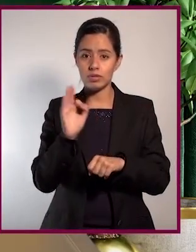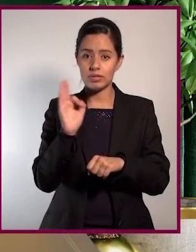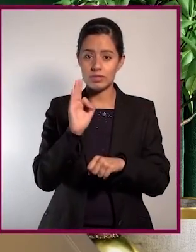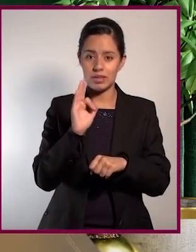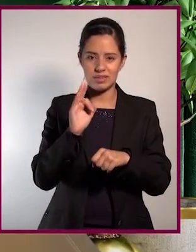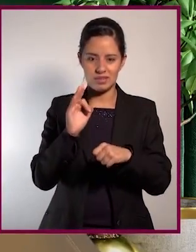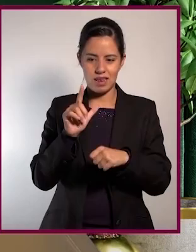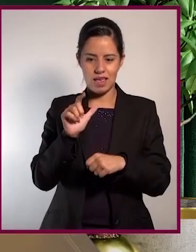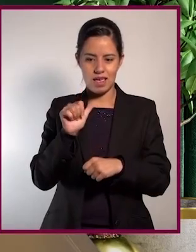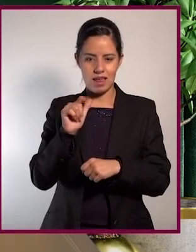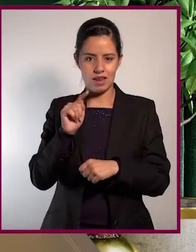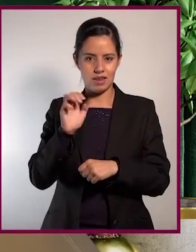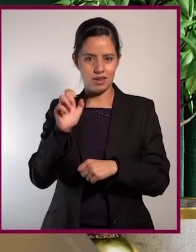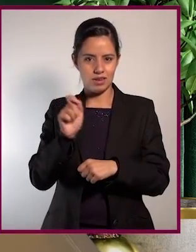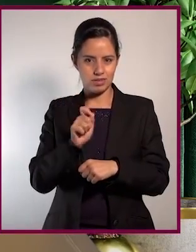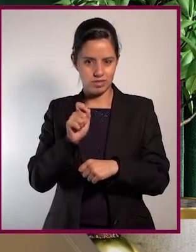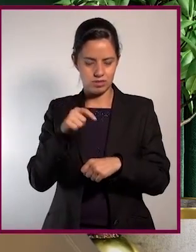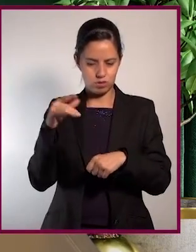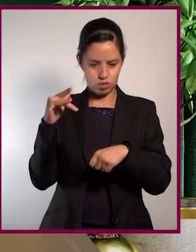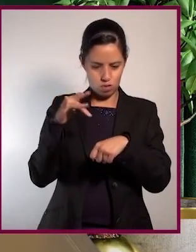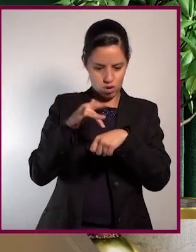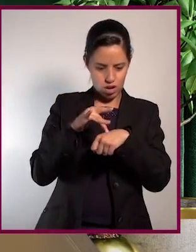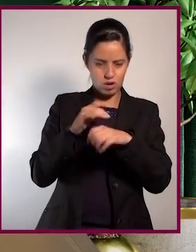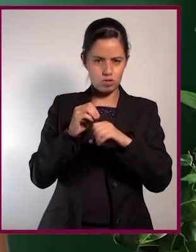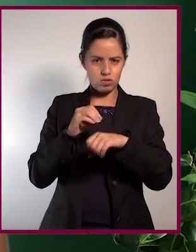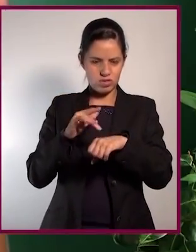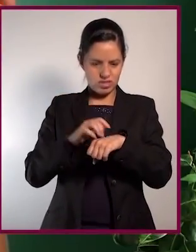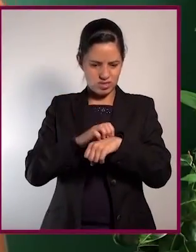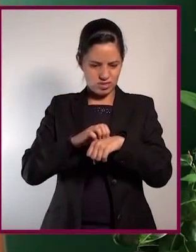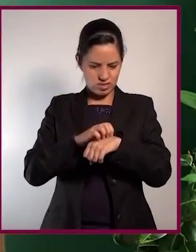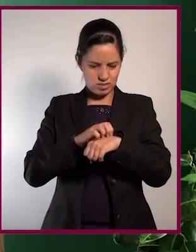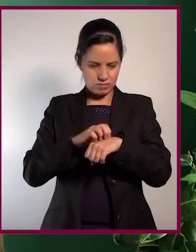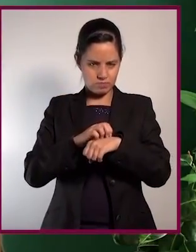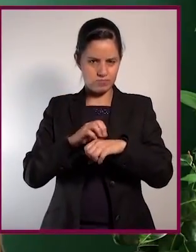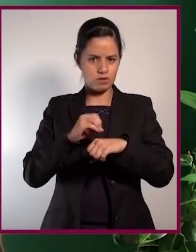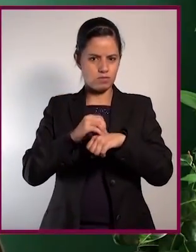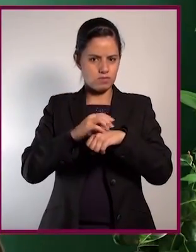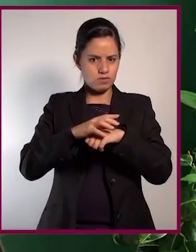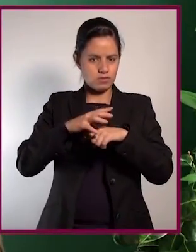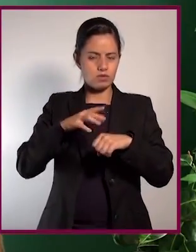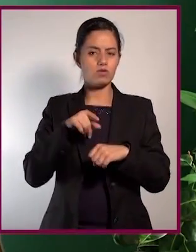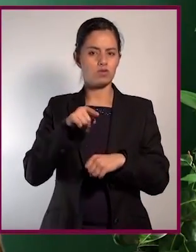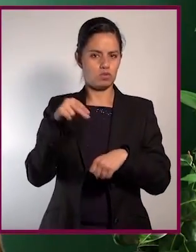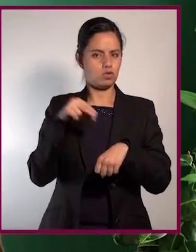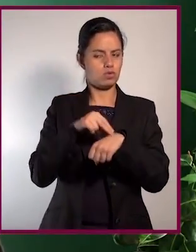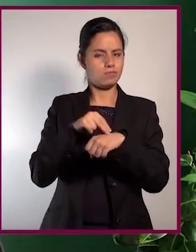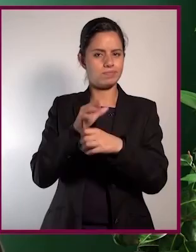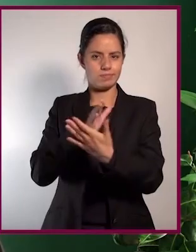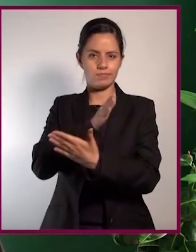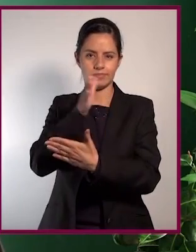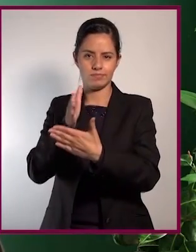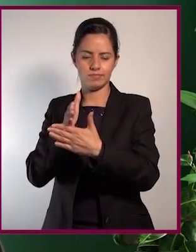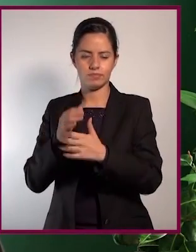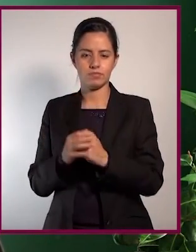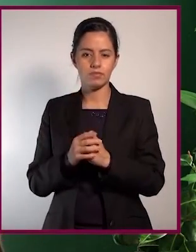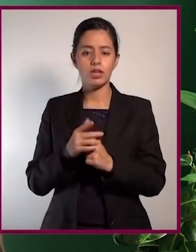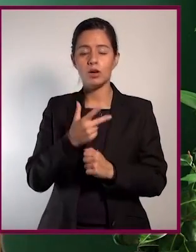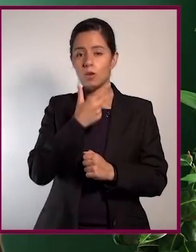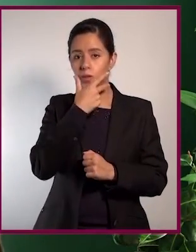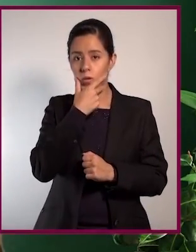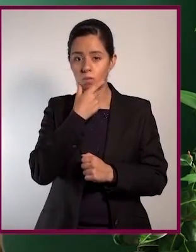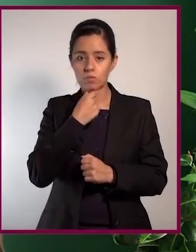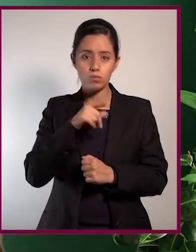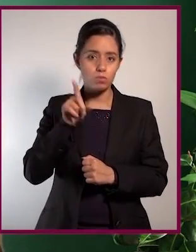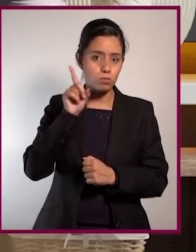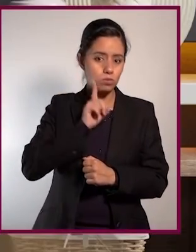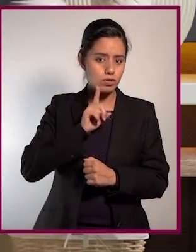es que si al usar o entrar en contacto con el látex presentas irritación, comezón o inflamación, suspende el uso y